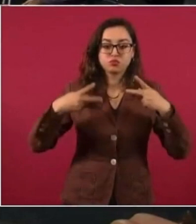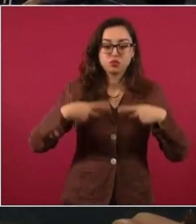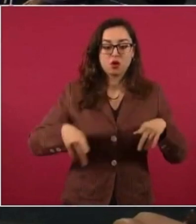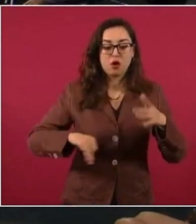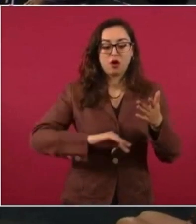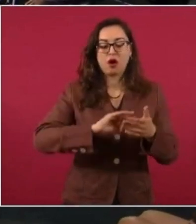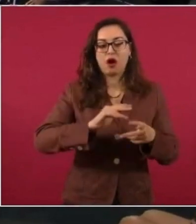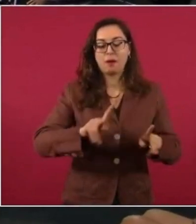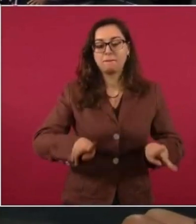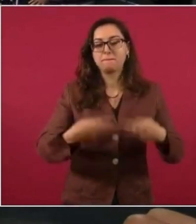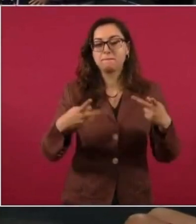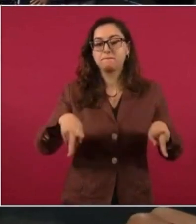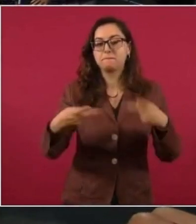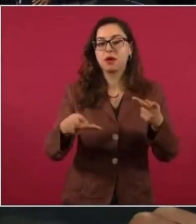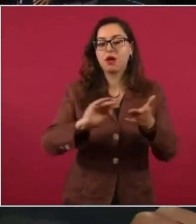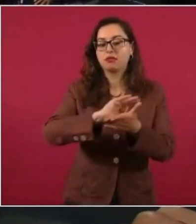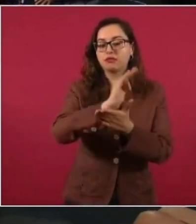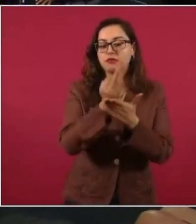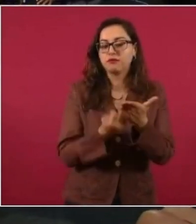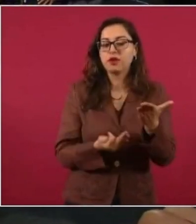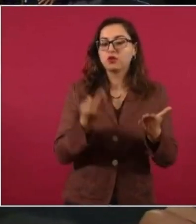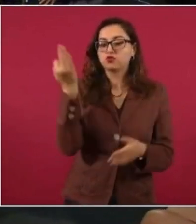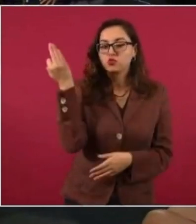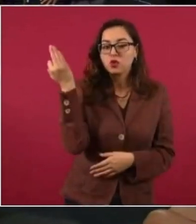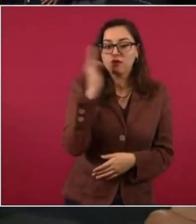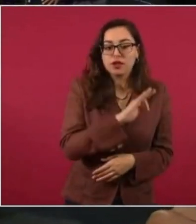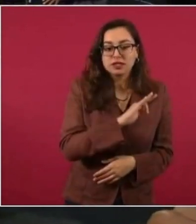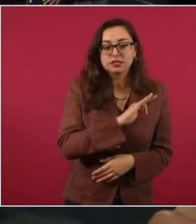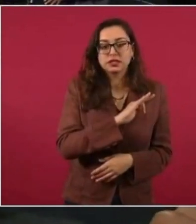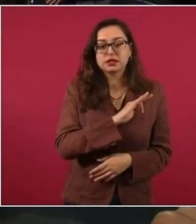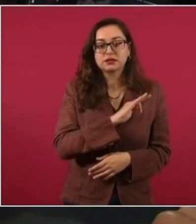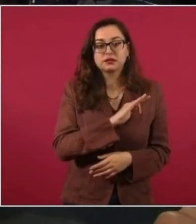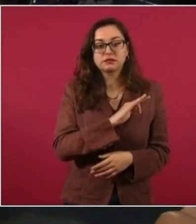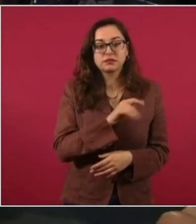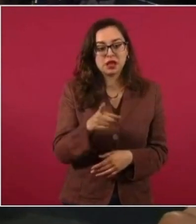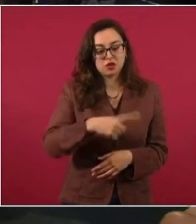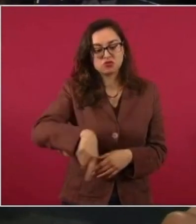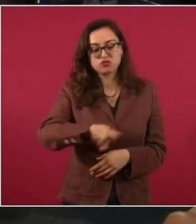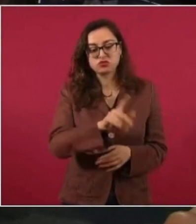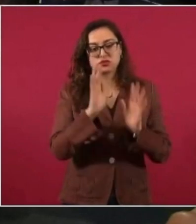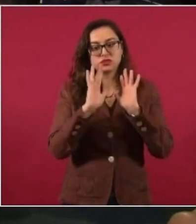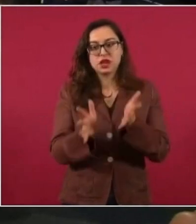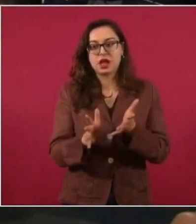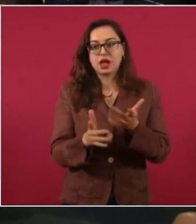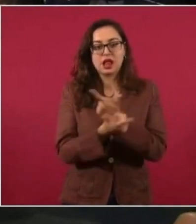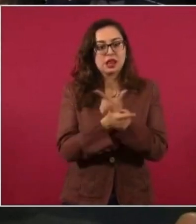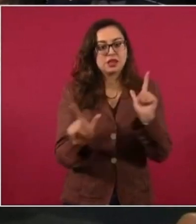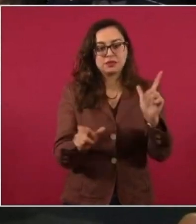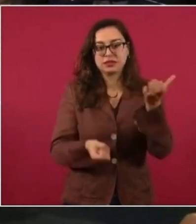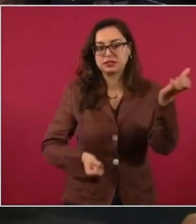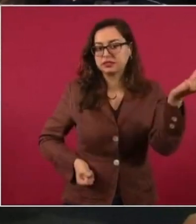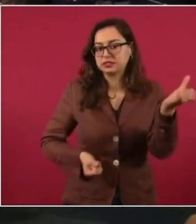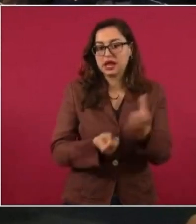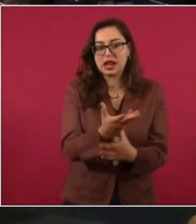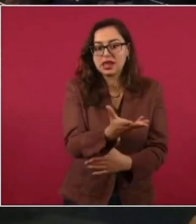salir de